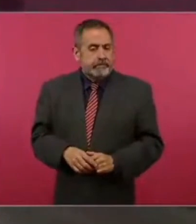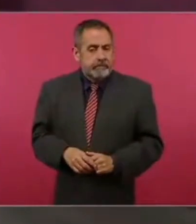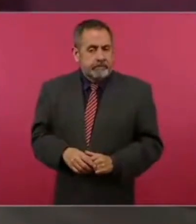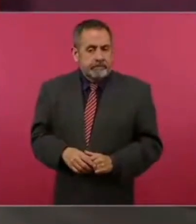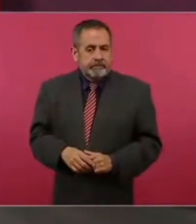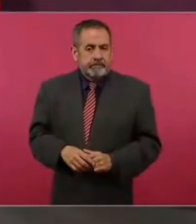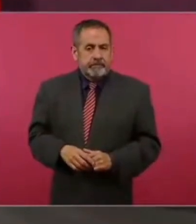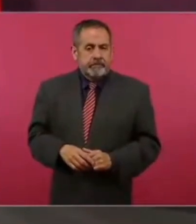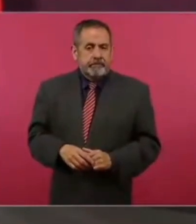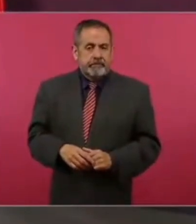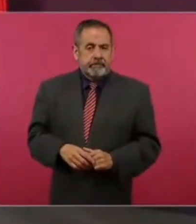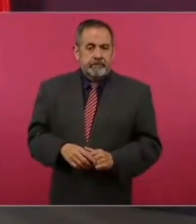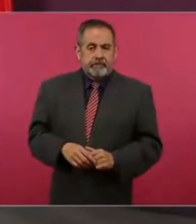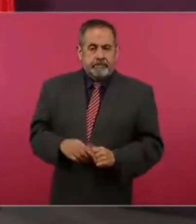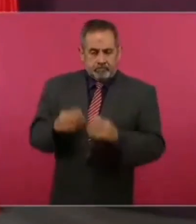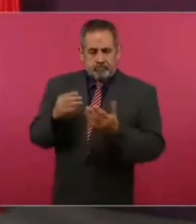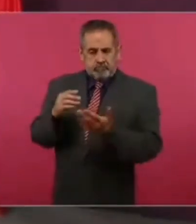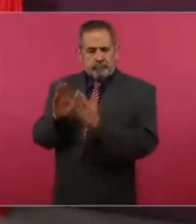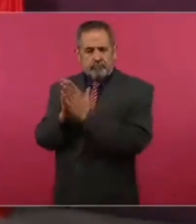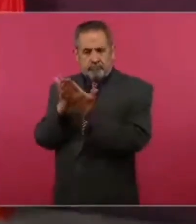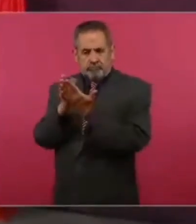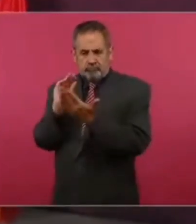estos fragmentos,